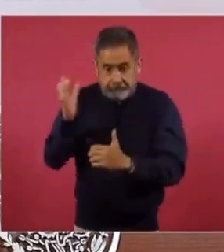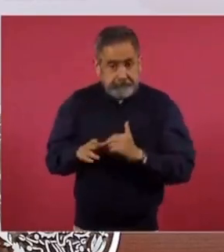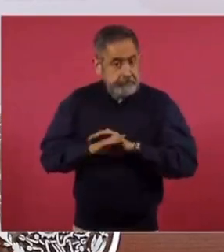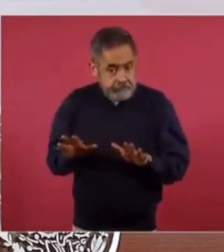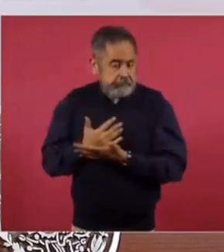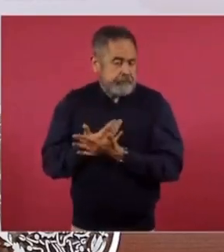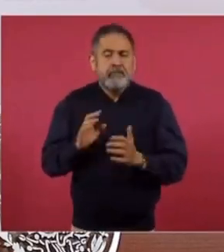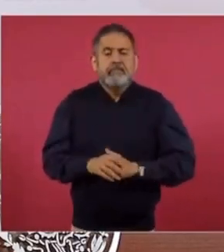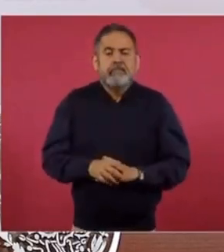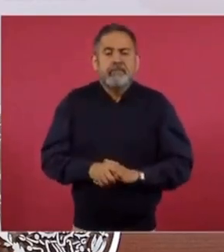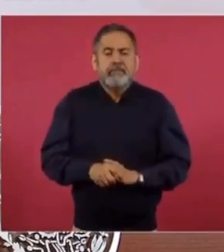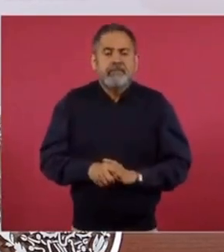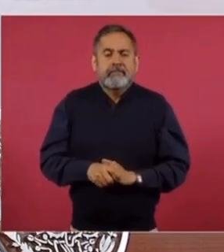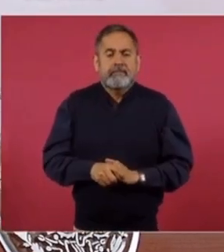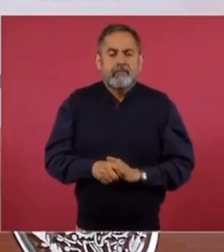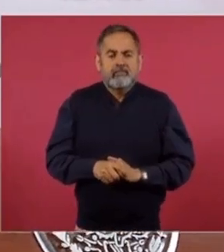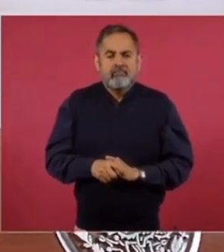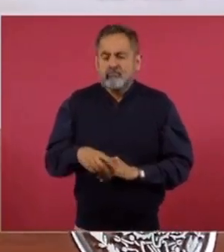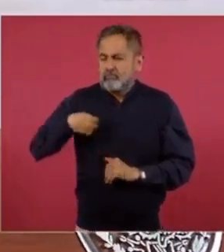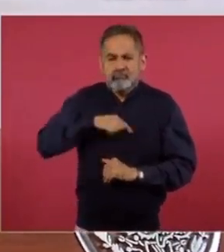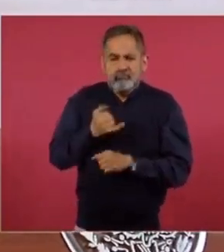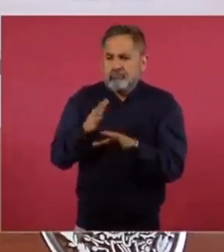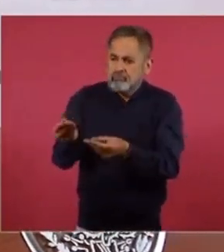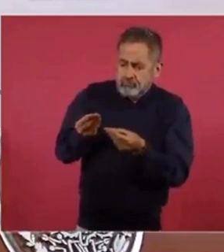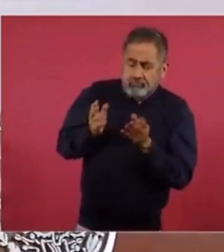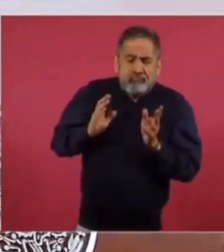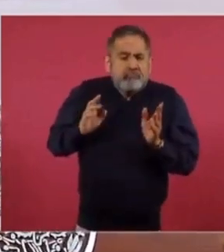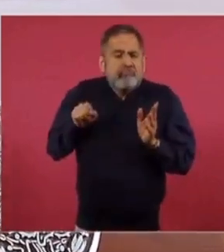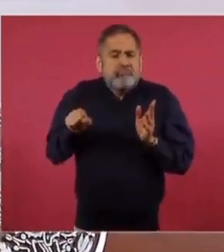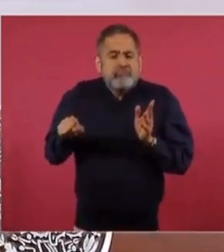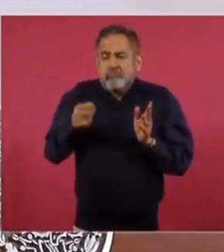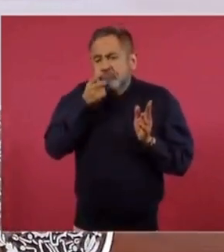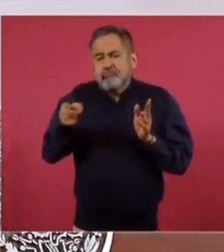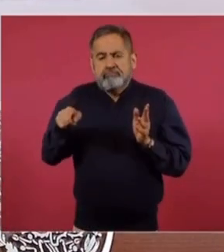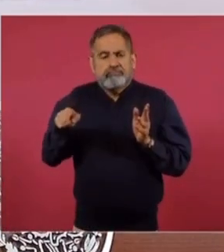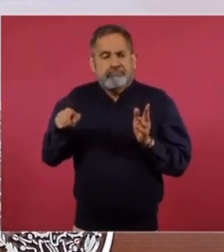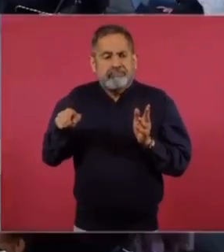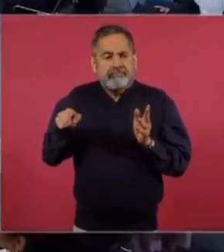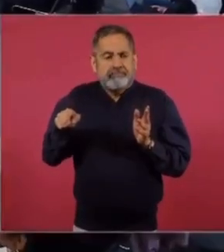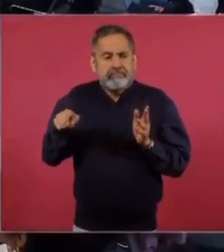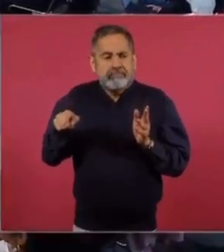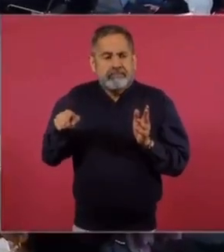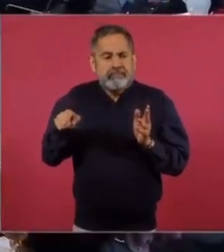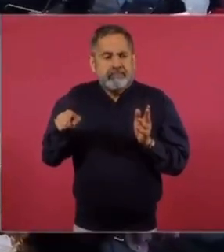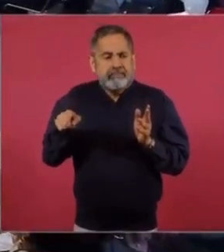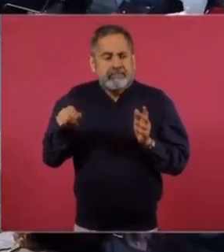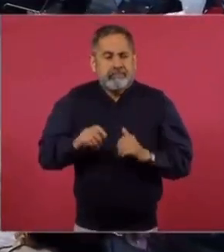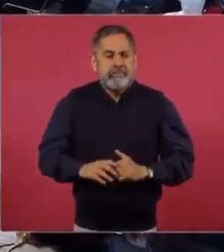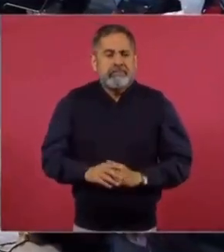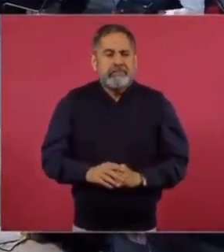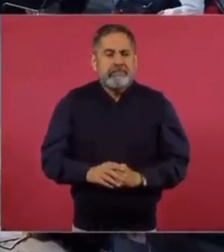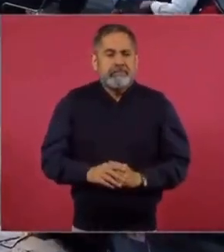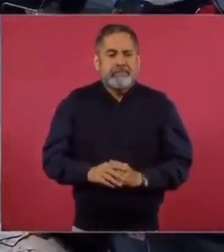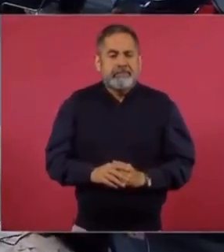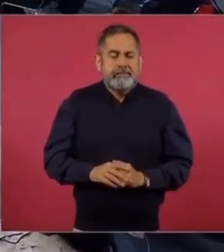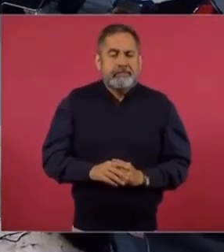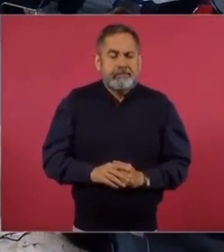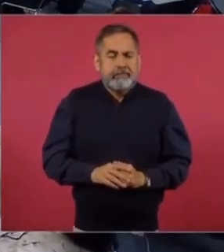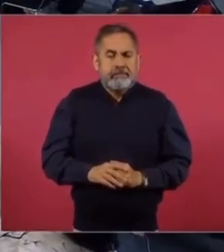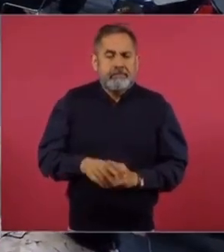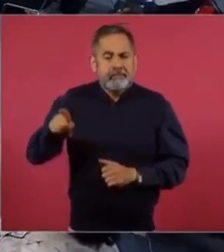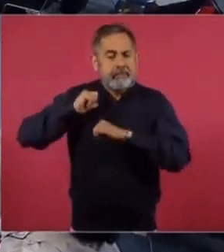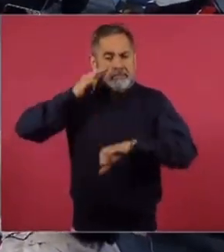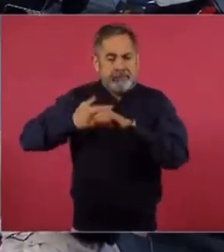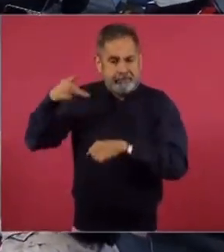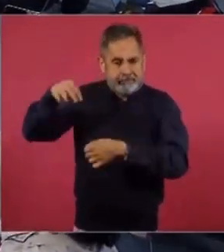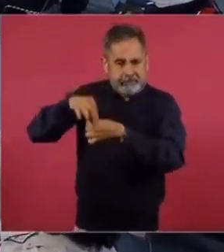tenemos la información que el órgano